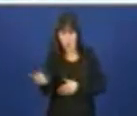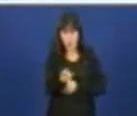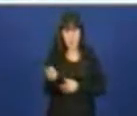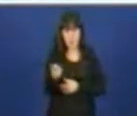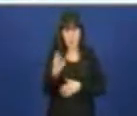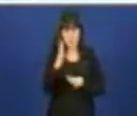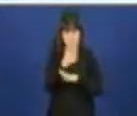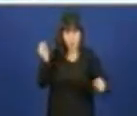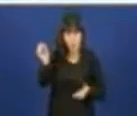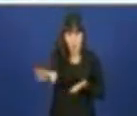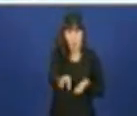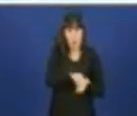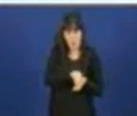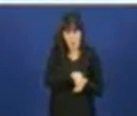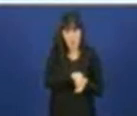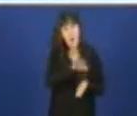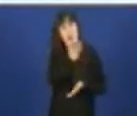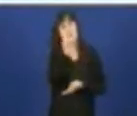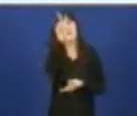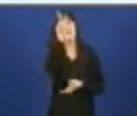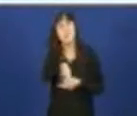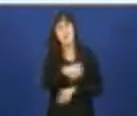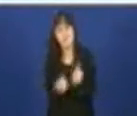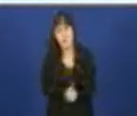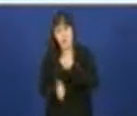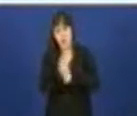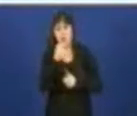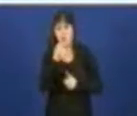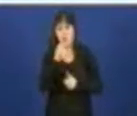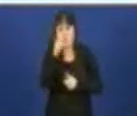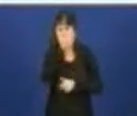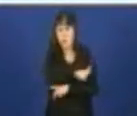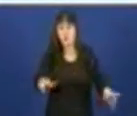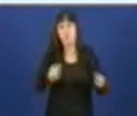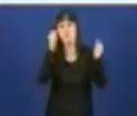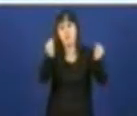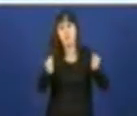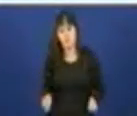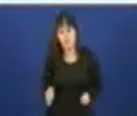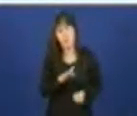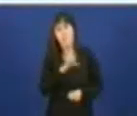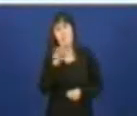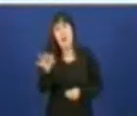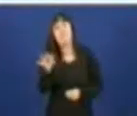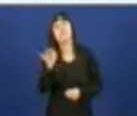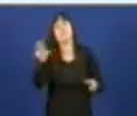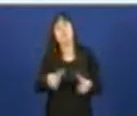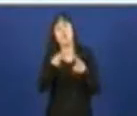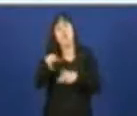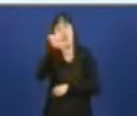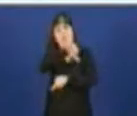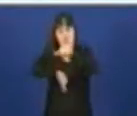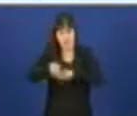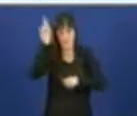protocolizadas e priorizadas, e digo, por os profesionales e por as sociedades científicas, de maneira que están